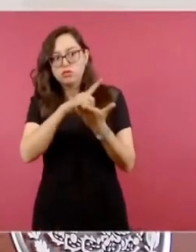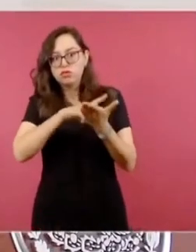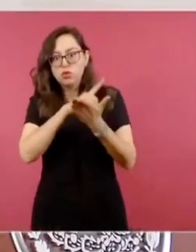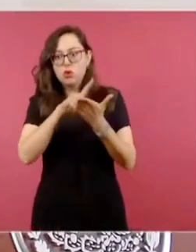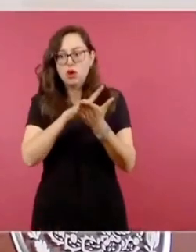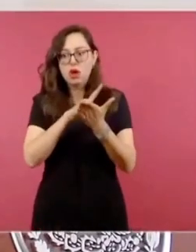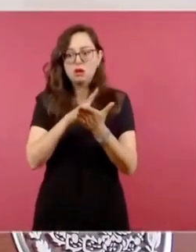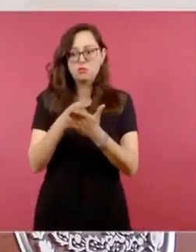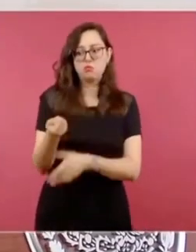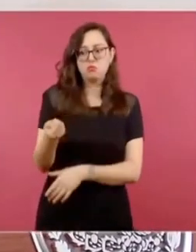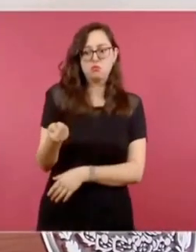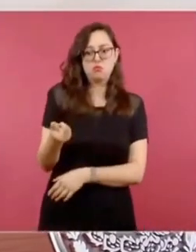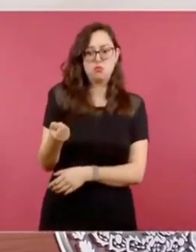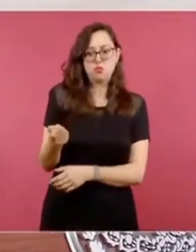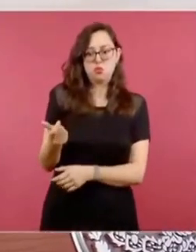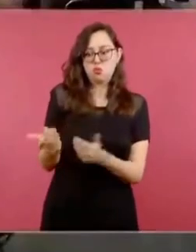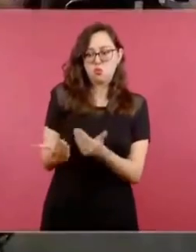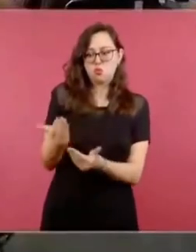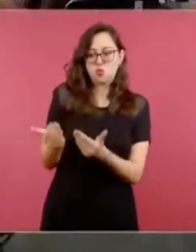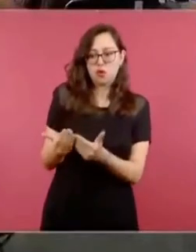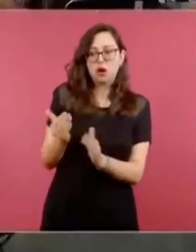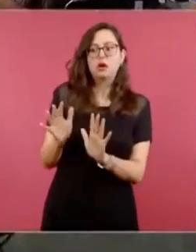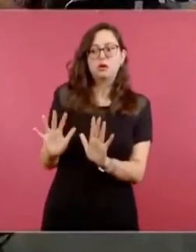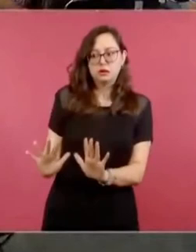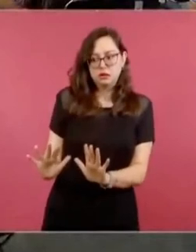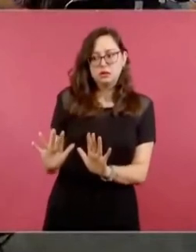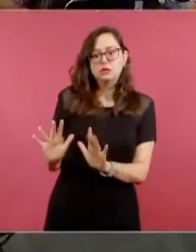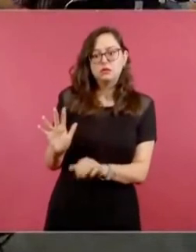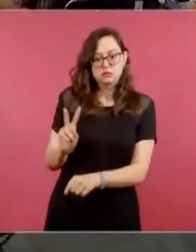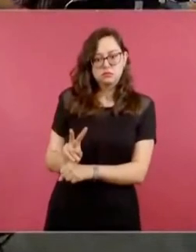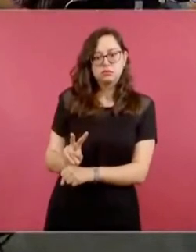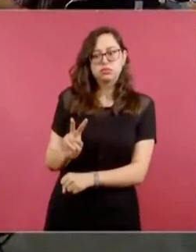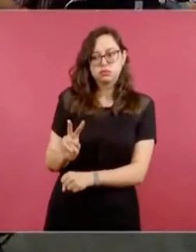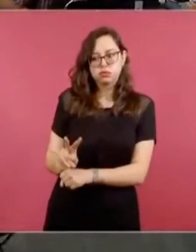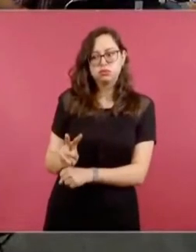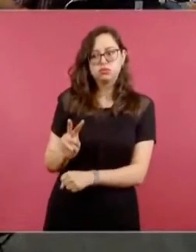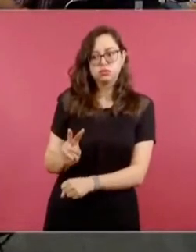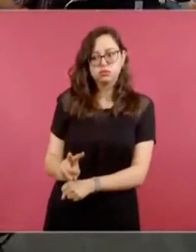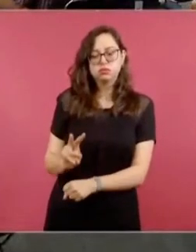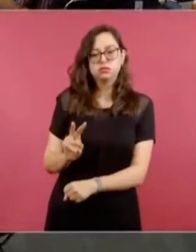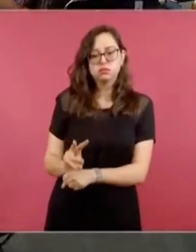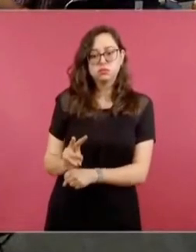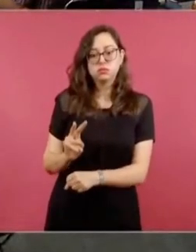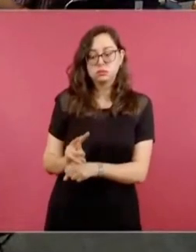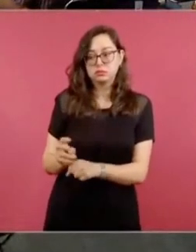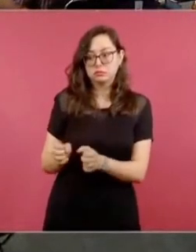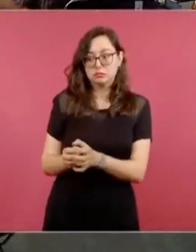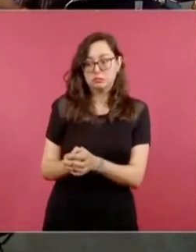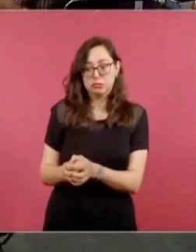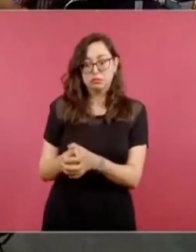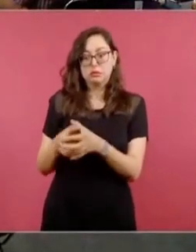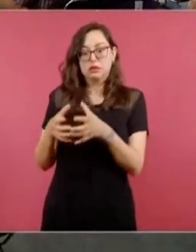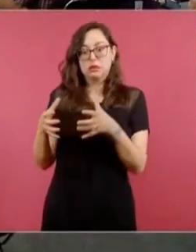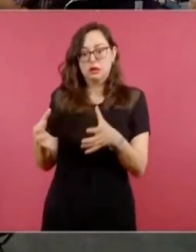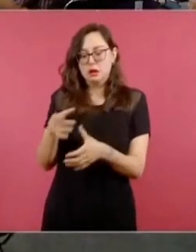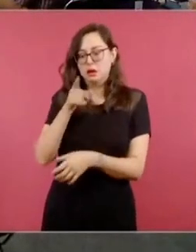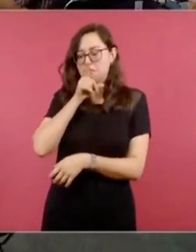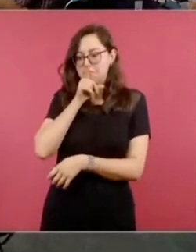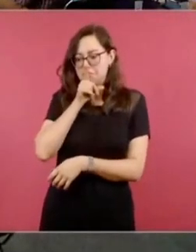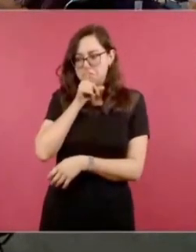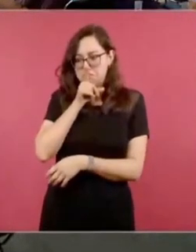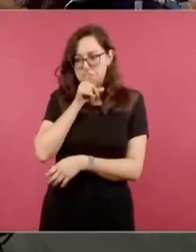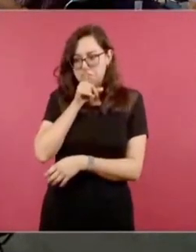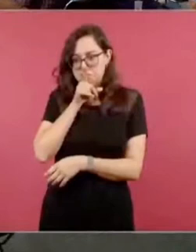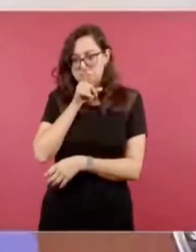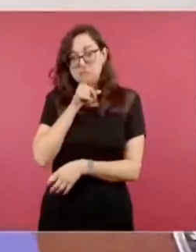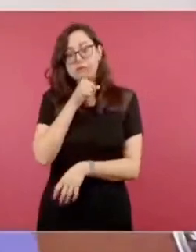Eso hace mucho la diferencia, sobre eso tratamos también.